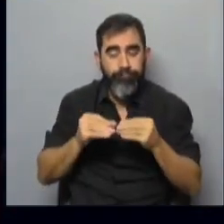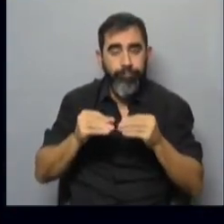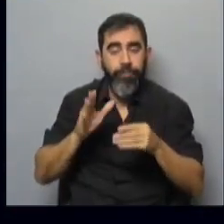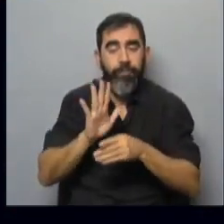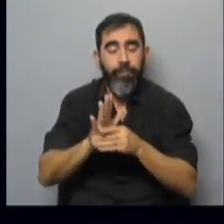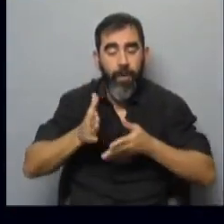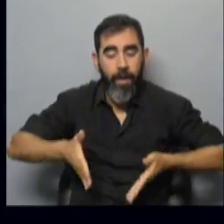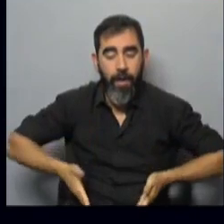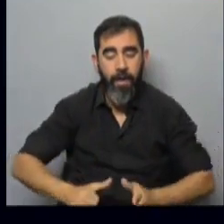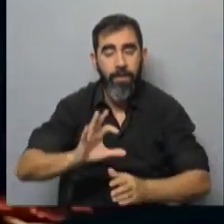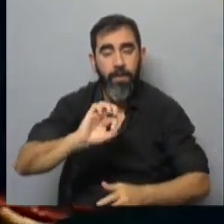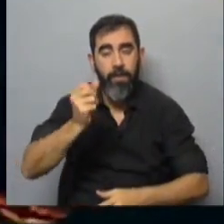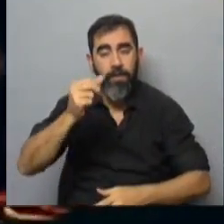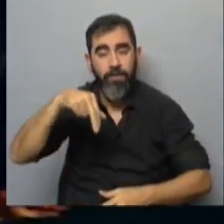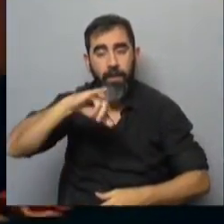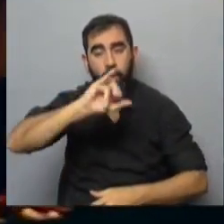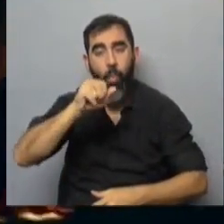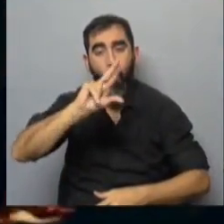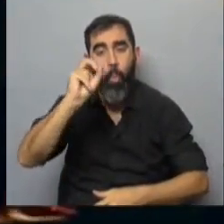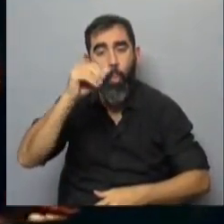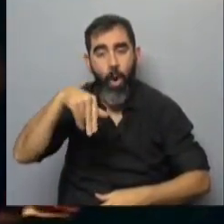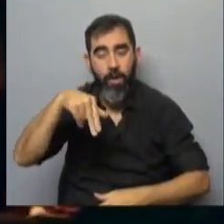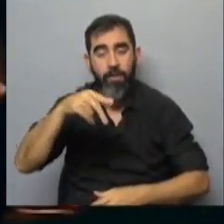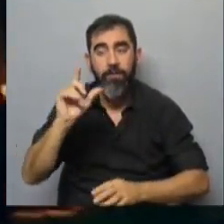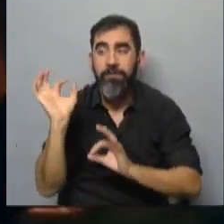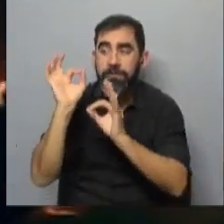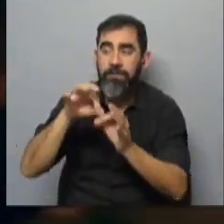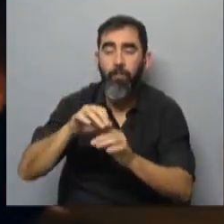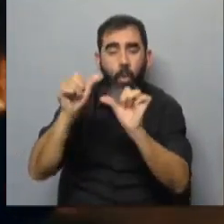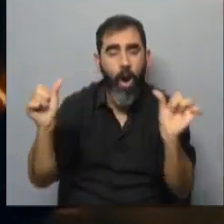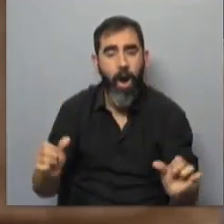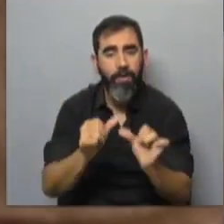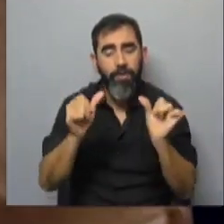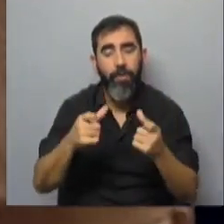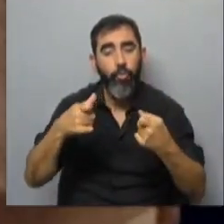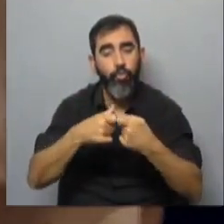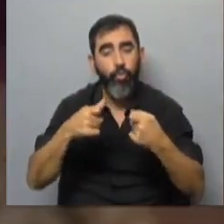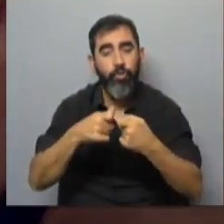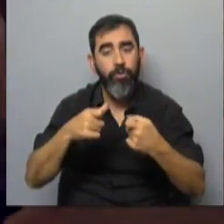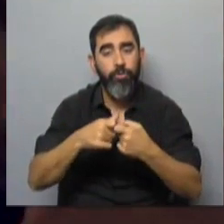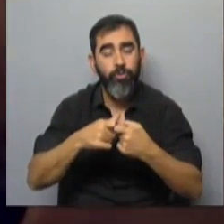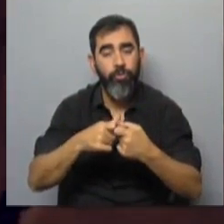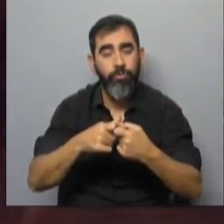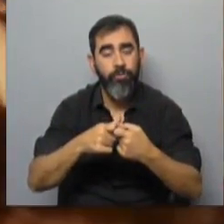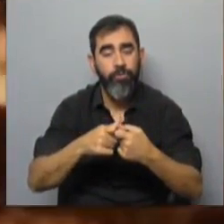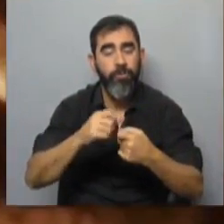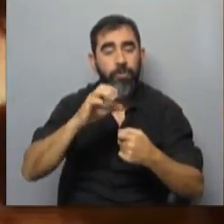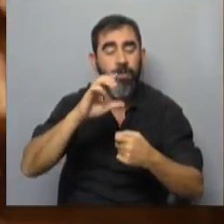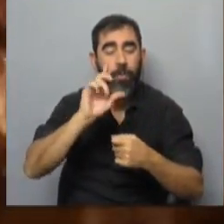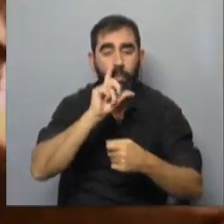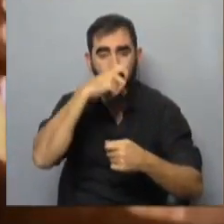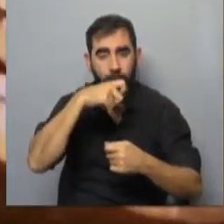nacimiento de San Juan Bautista. La celebración llegó a Uruguay a través de las actividades de la Asociación Civil Casal Catalá de